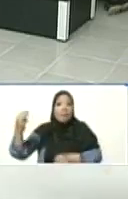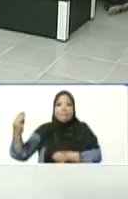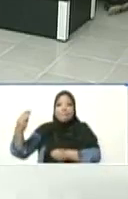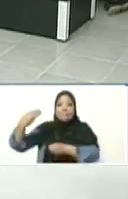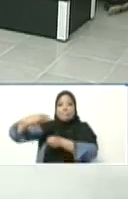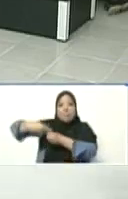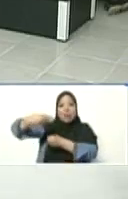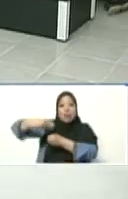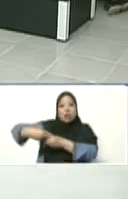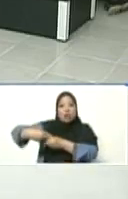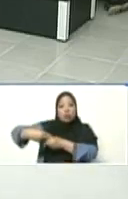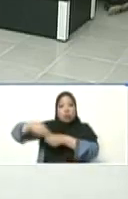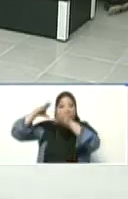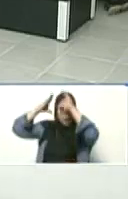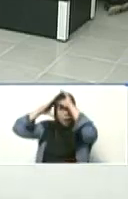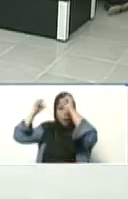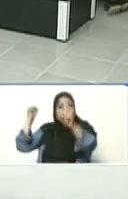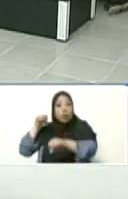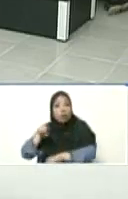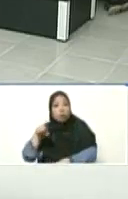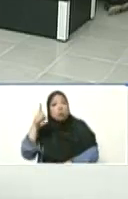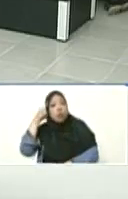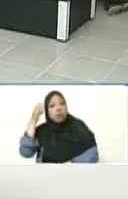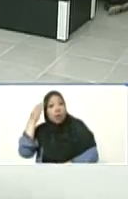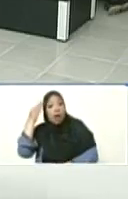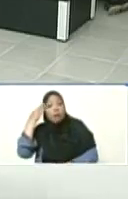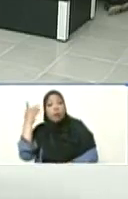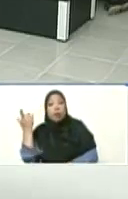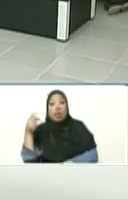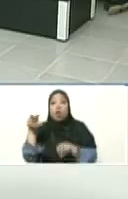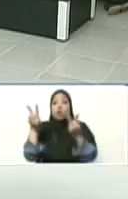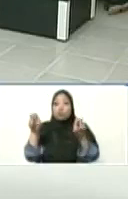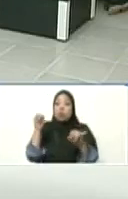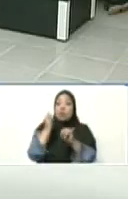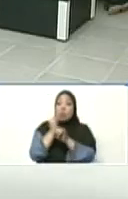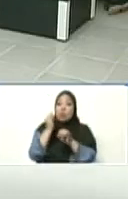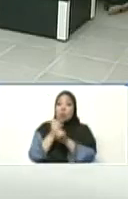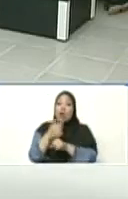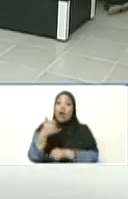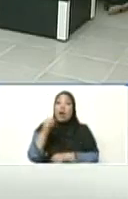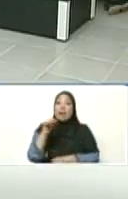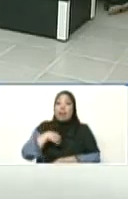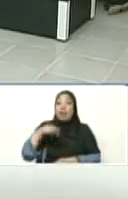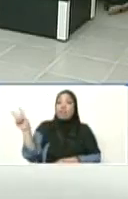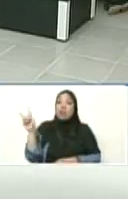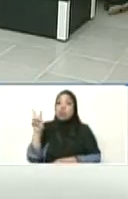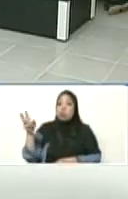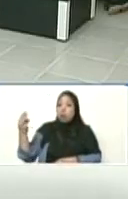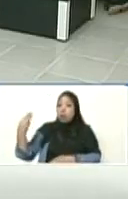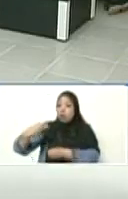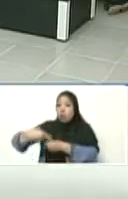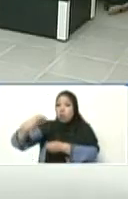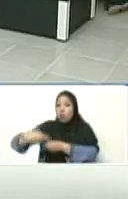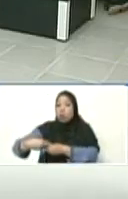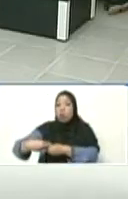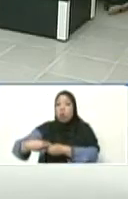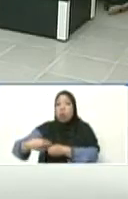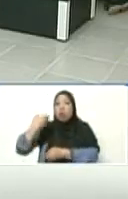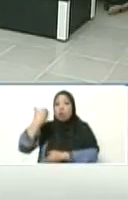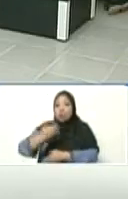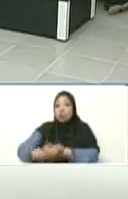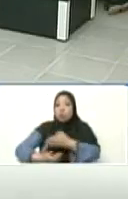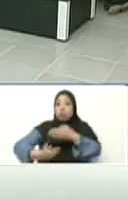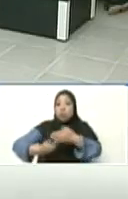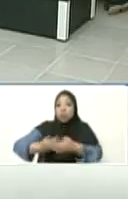Instrumentos que fuimos creando, las criptomonedas de Venezuela, el Petro. Y ahí va el Petro, hecho el